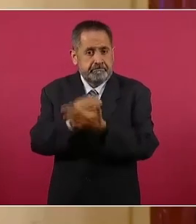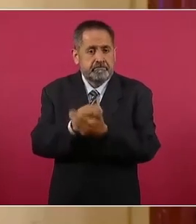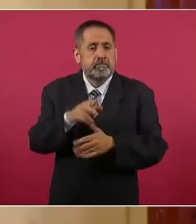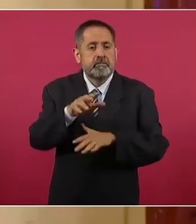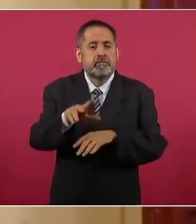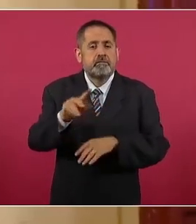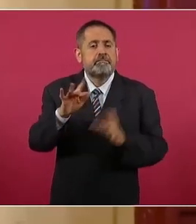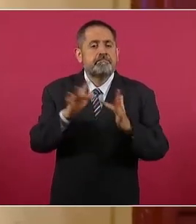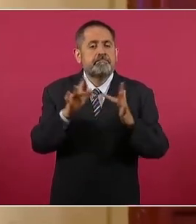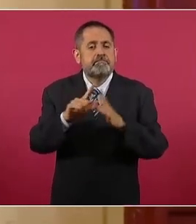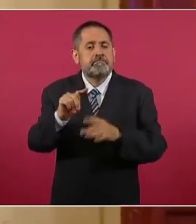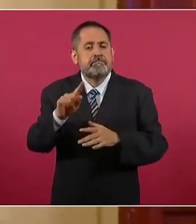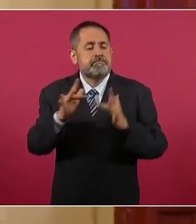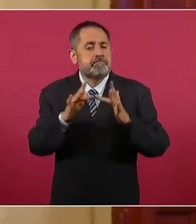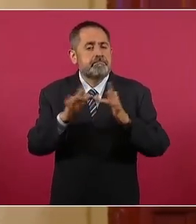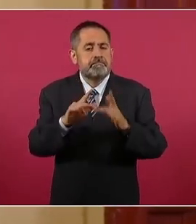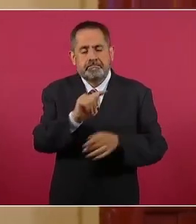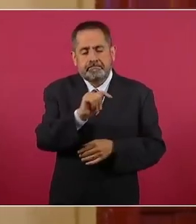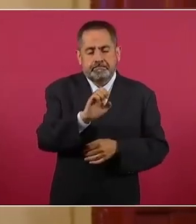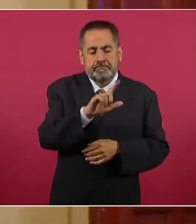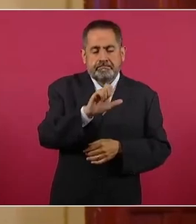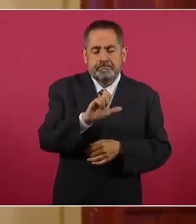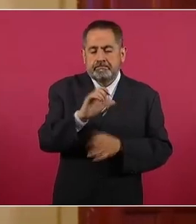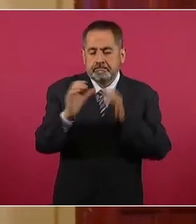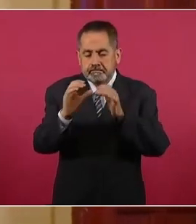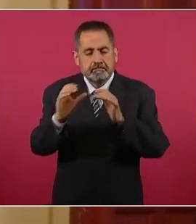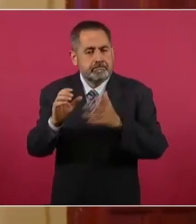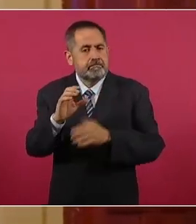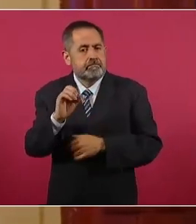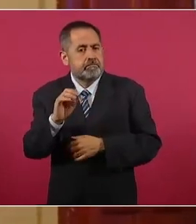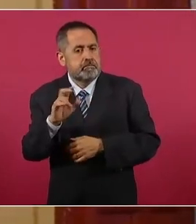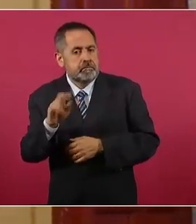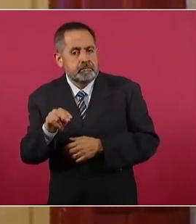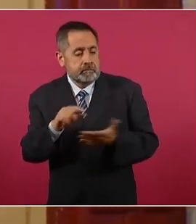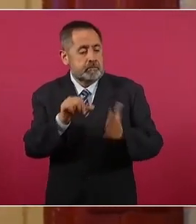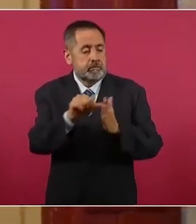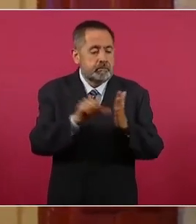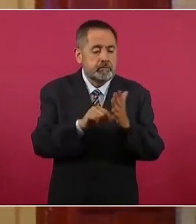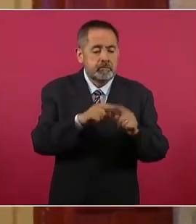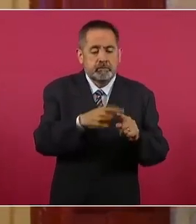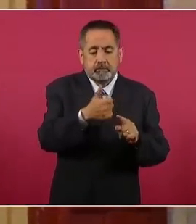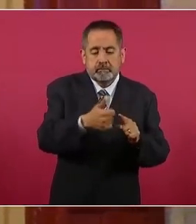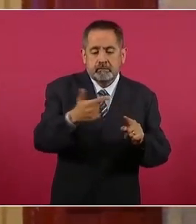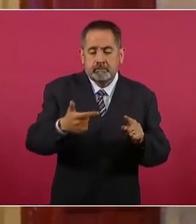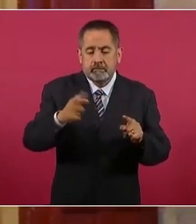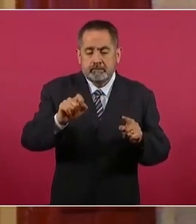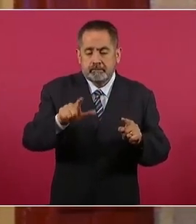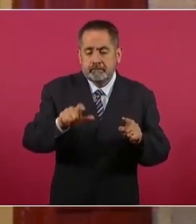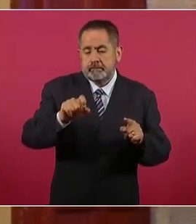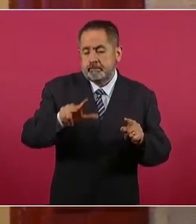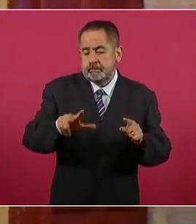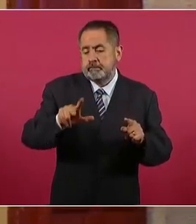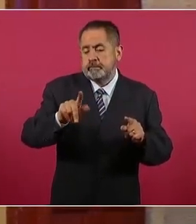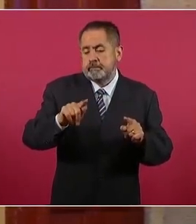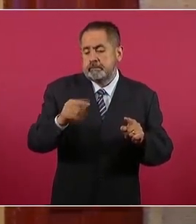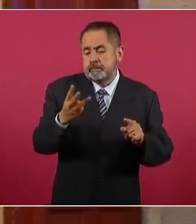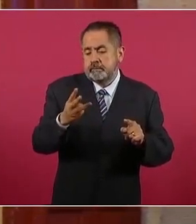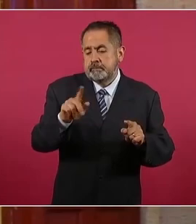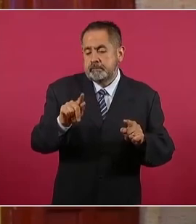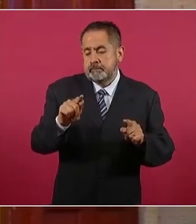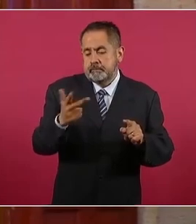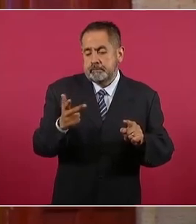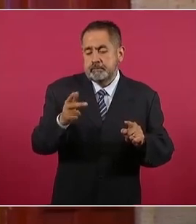telecomunicaciones realizadas a los artículos 6, 7, 27, 28, 73,